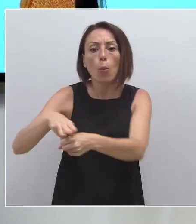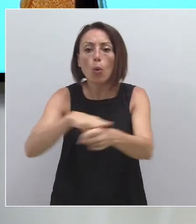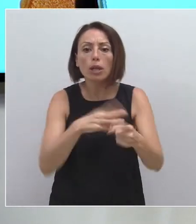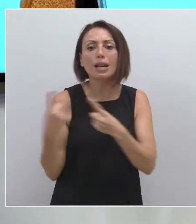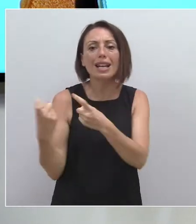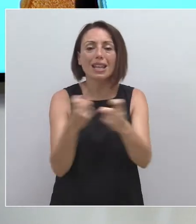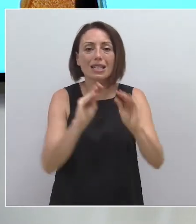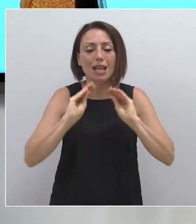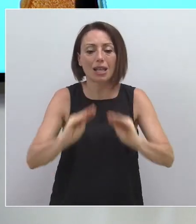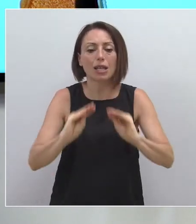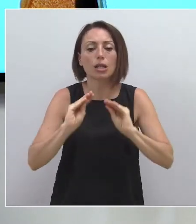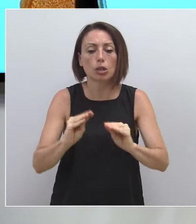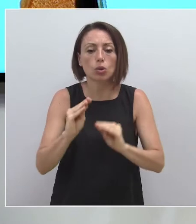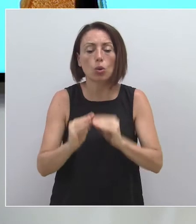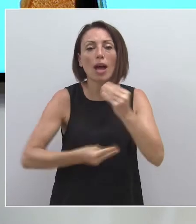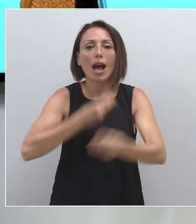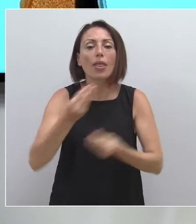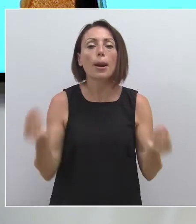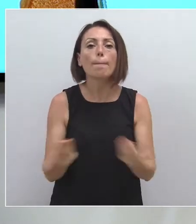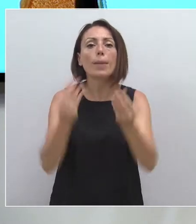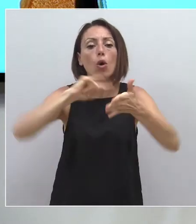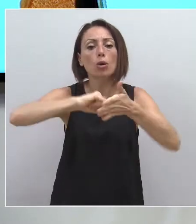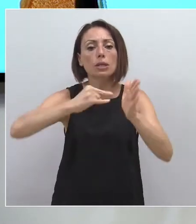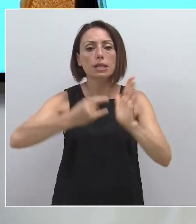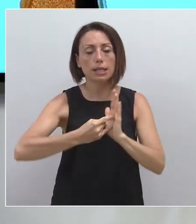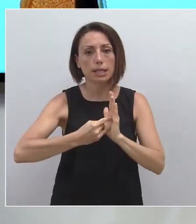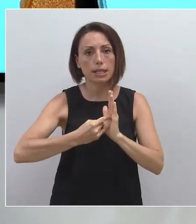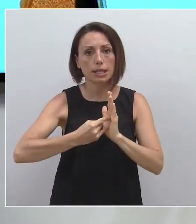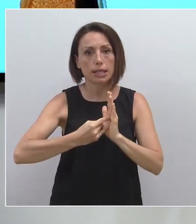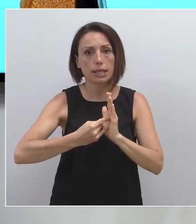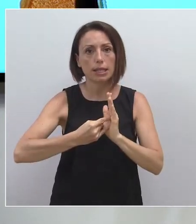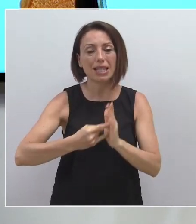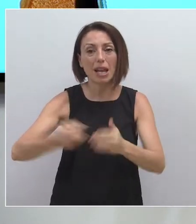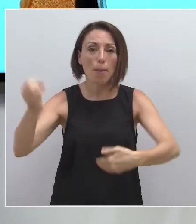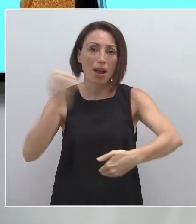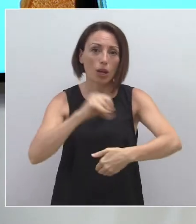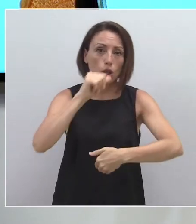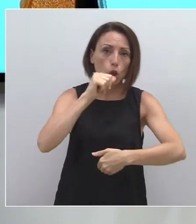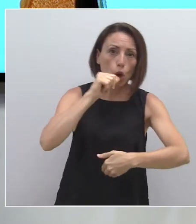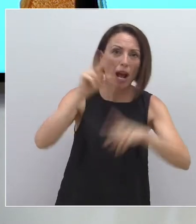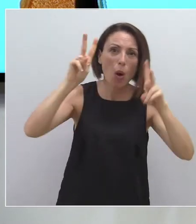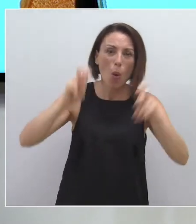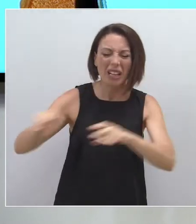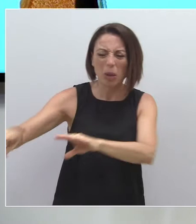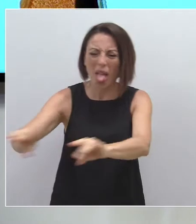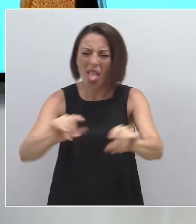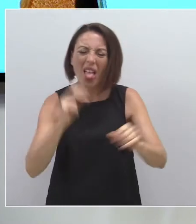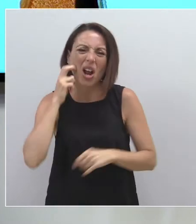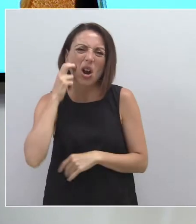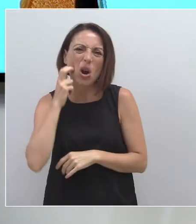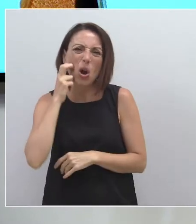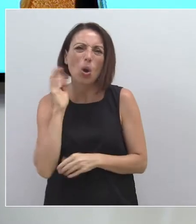de la región de Murcia y realizar mejoras en los sistemas de colectores y en la gestión de los lodos. Un trabajo que cobra especialmente